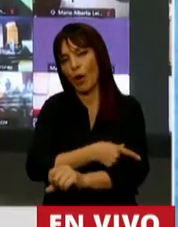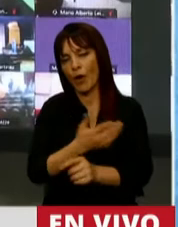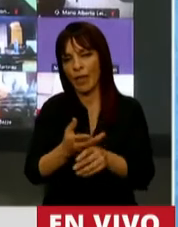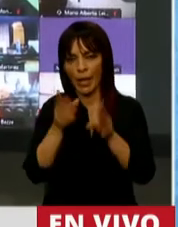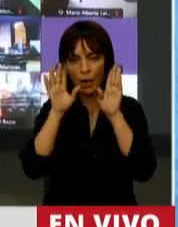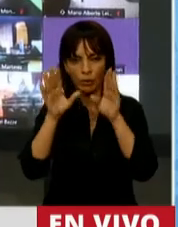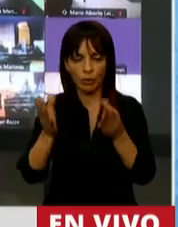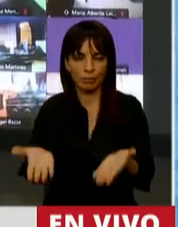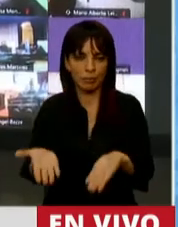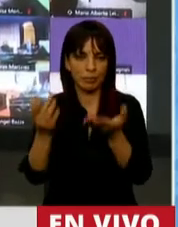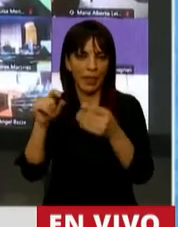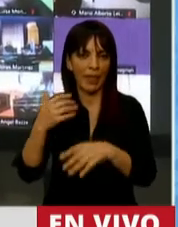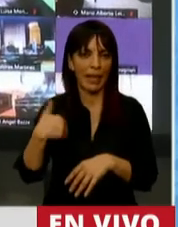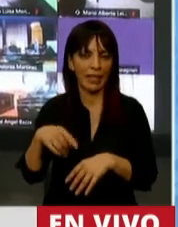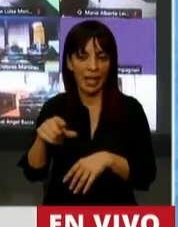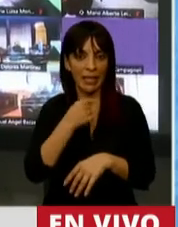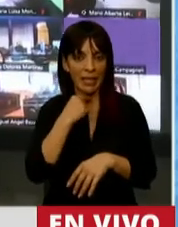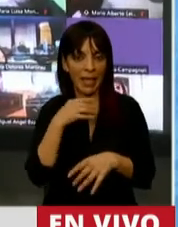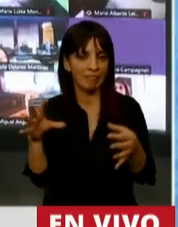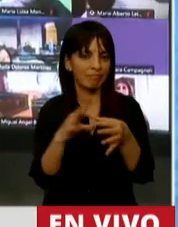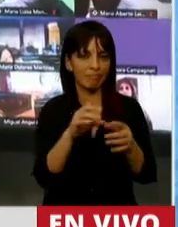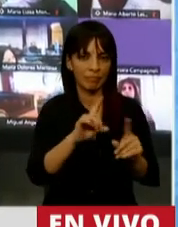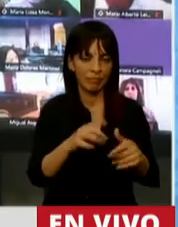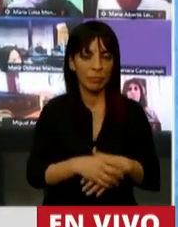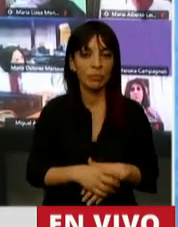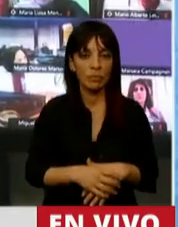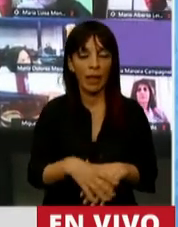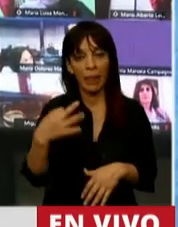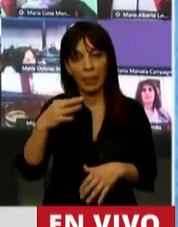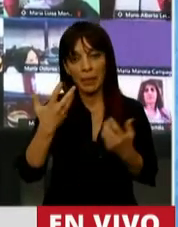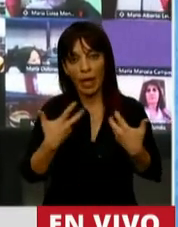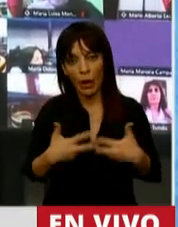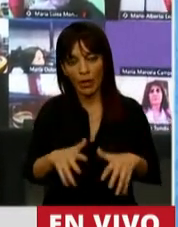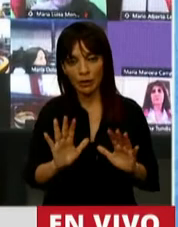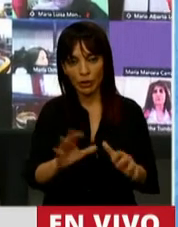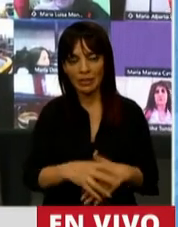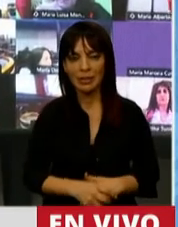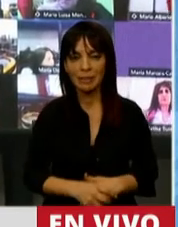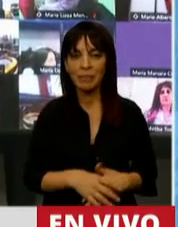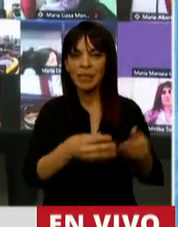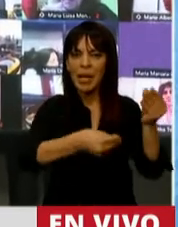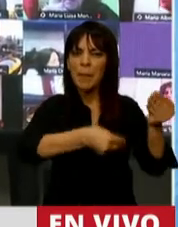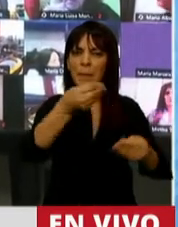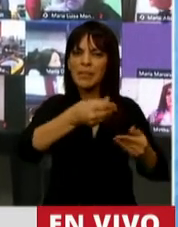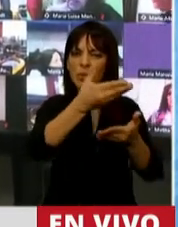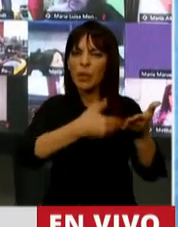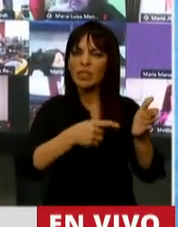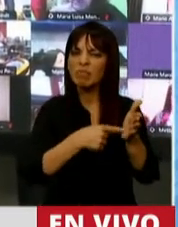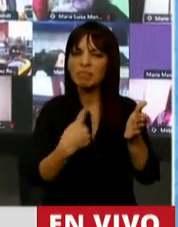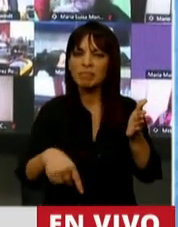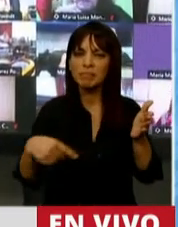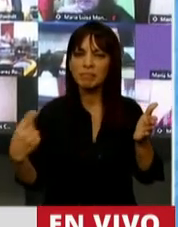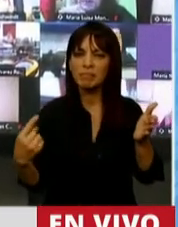concentrado de la Argentina pretende. Sería más honesto decirlo de esta manera. ¿Qué es lo que tiene este presupuesto? Bueno, tiene